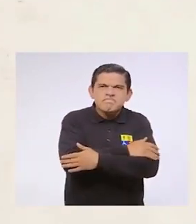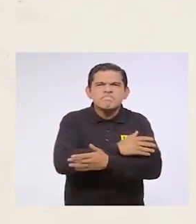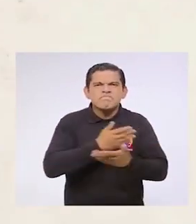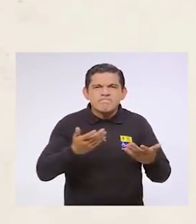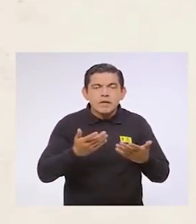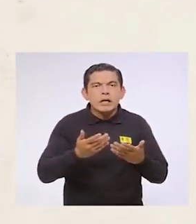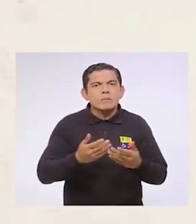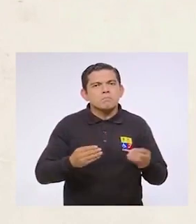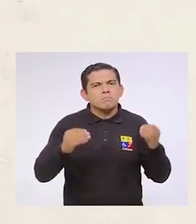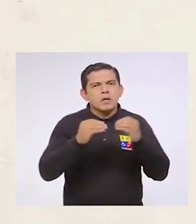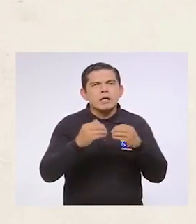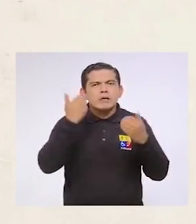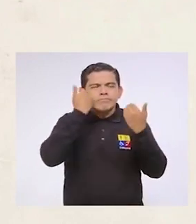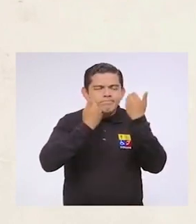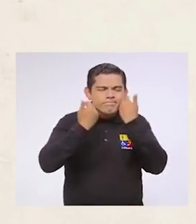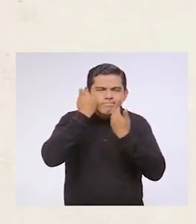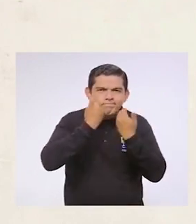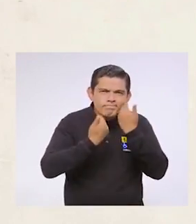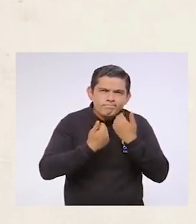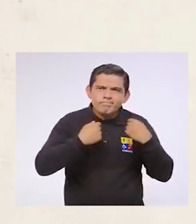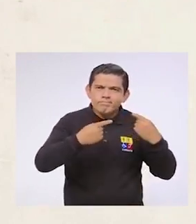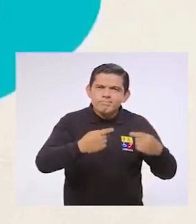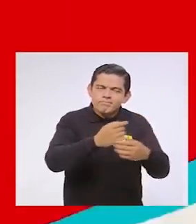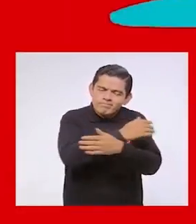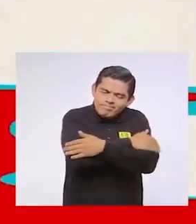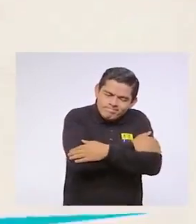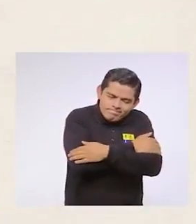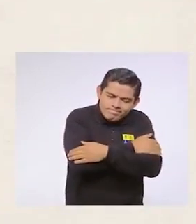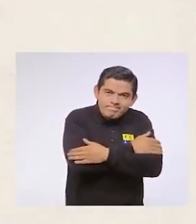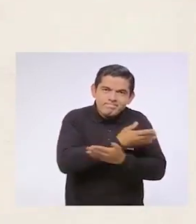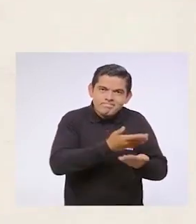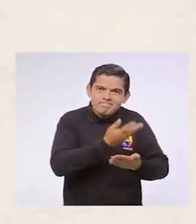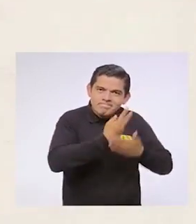Abrázalos y demuéstrales cariño todos los días.